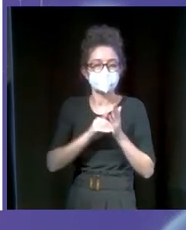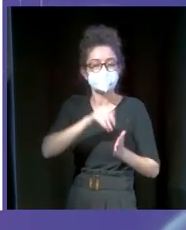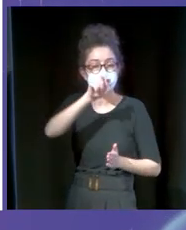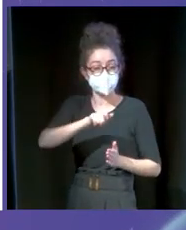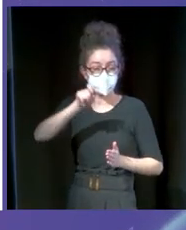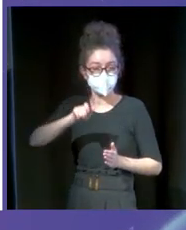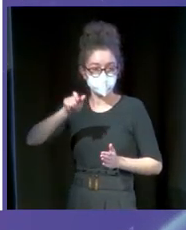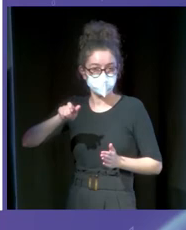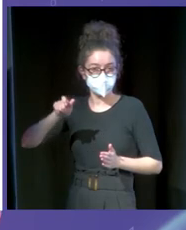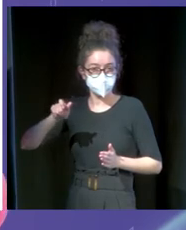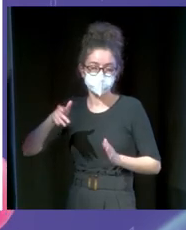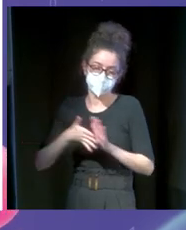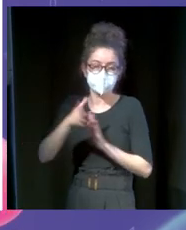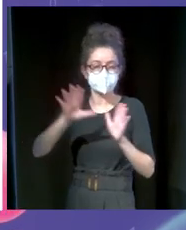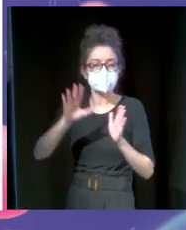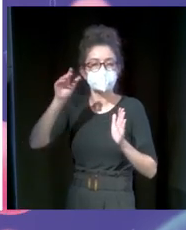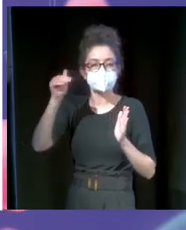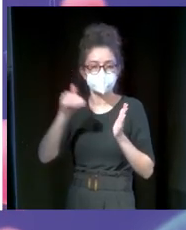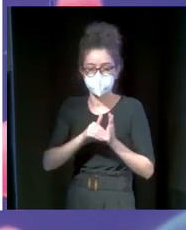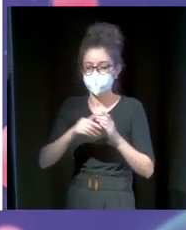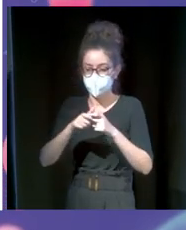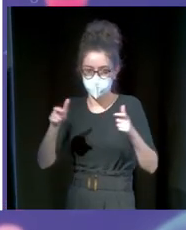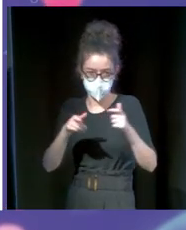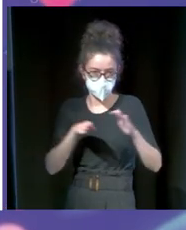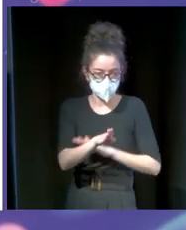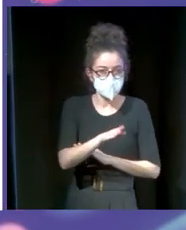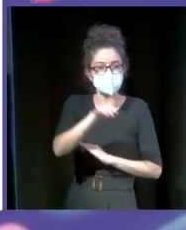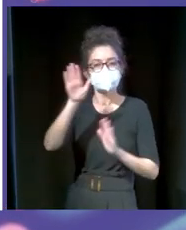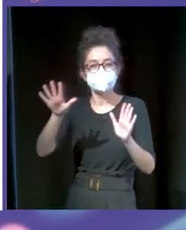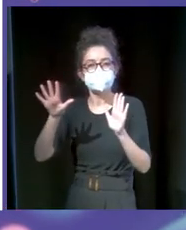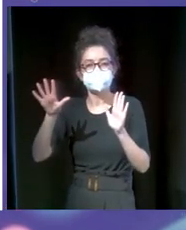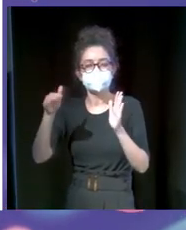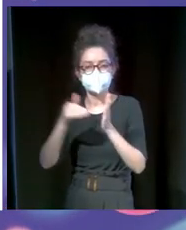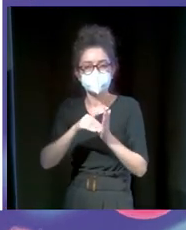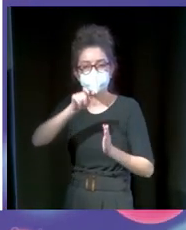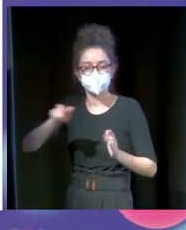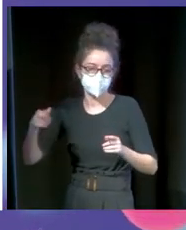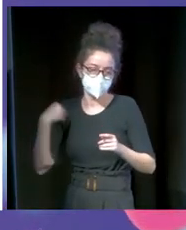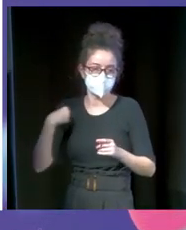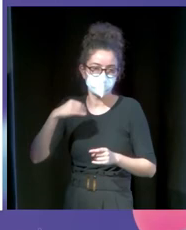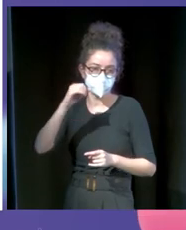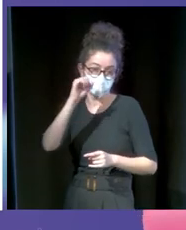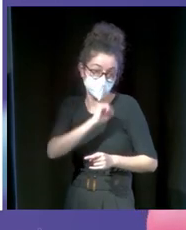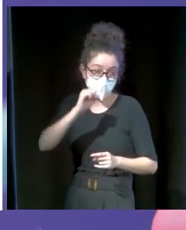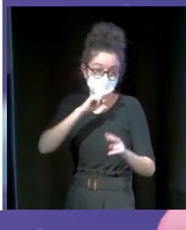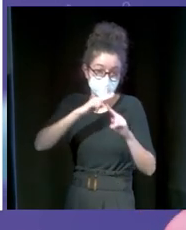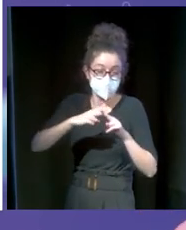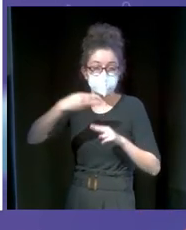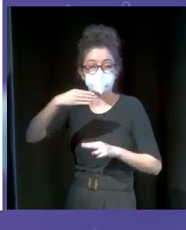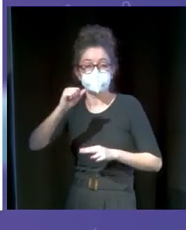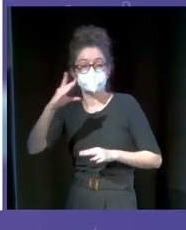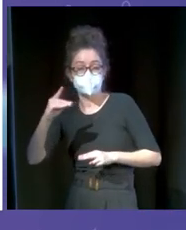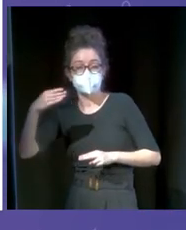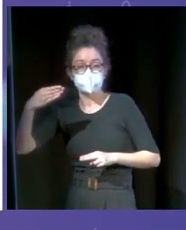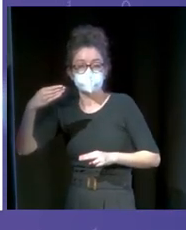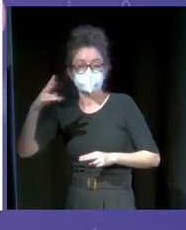collab. Hemos vendido más de 10.000 entradas, hemos metido a más de 10.000 personas en el evento de Bad Dani, hemos metido a más de 15.000 personas en el concierto